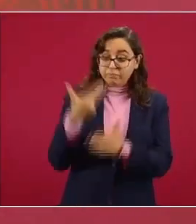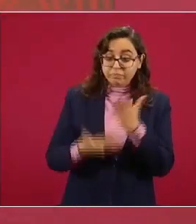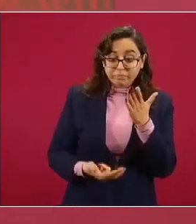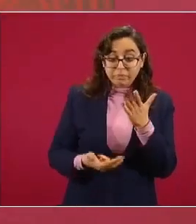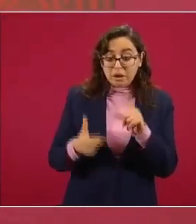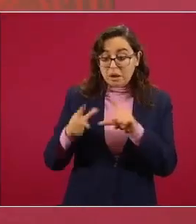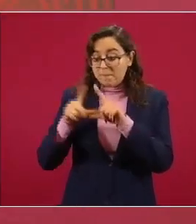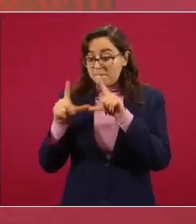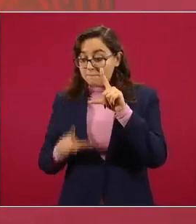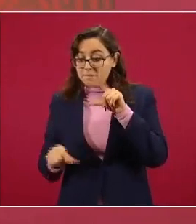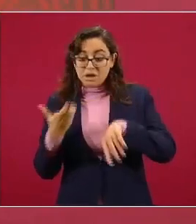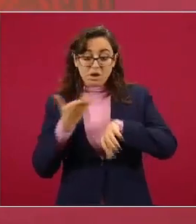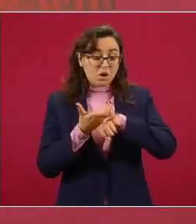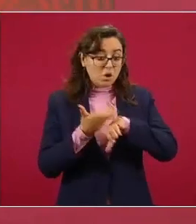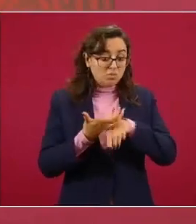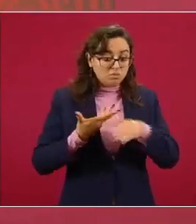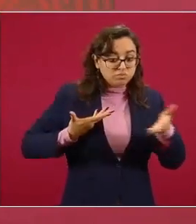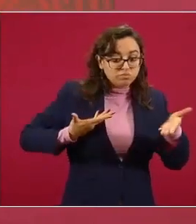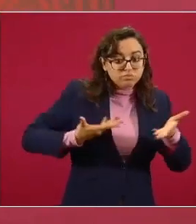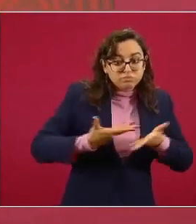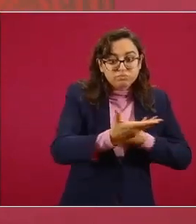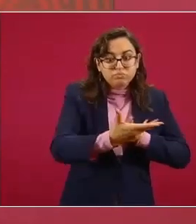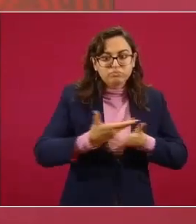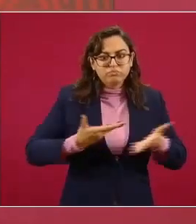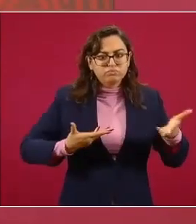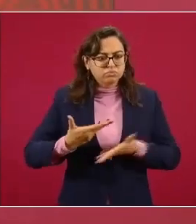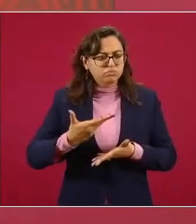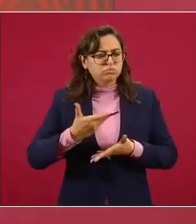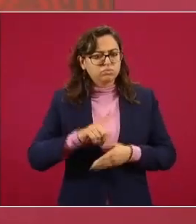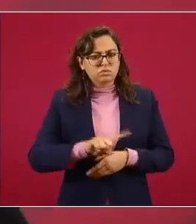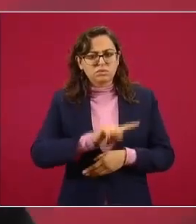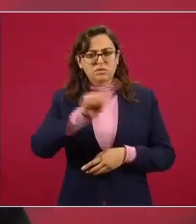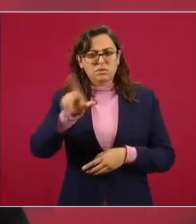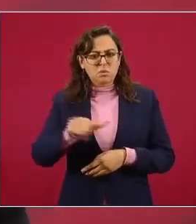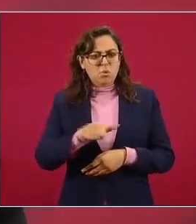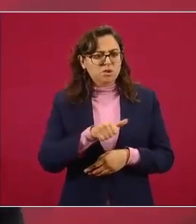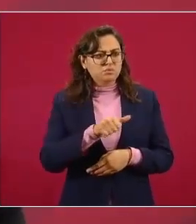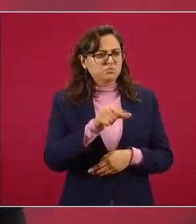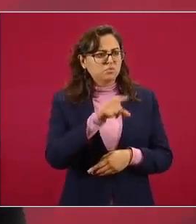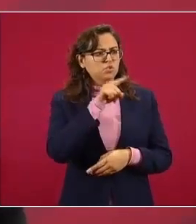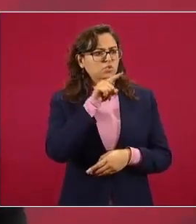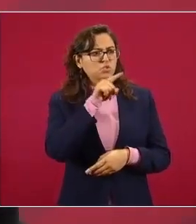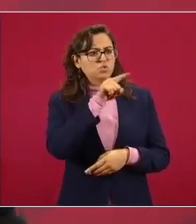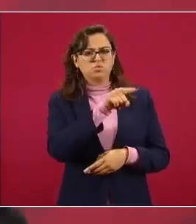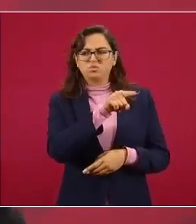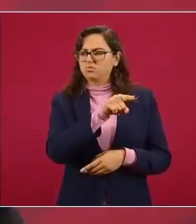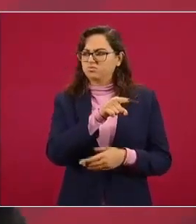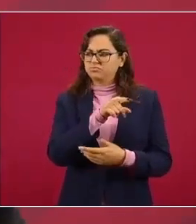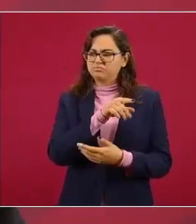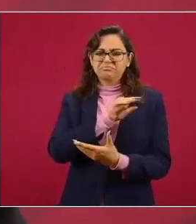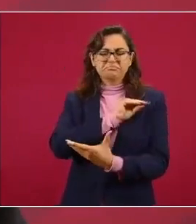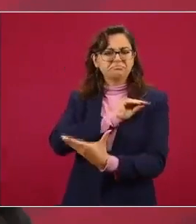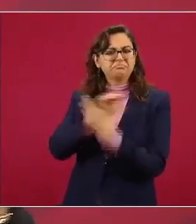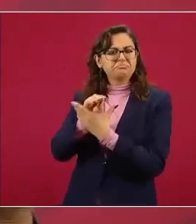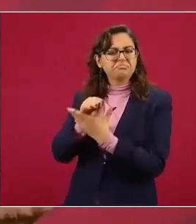tomando una acción unilateral de esa naturaleza primero segundo si hay elementos